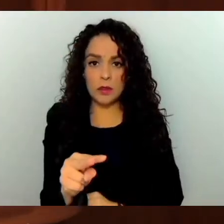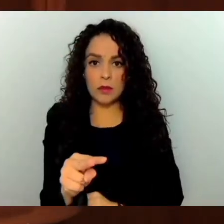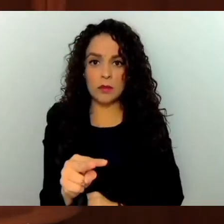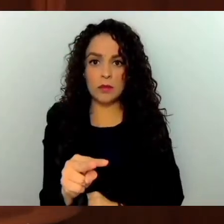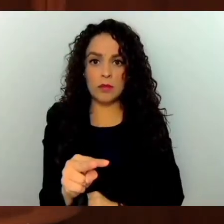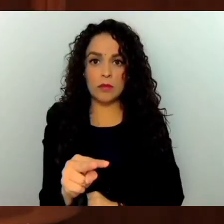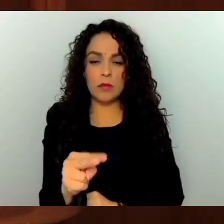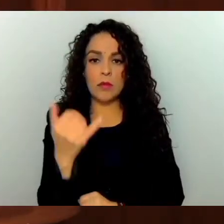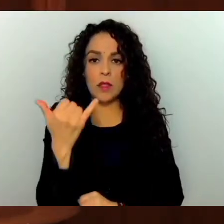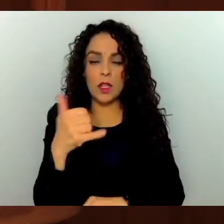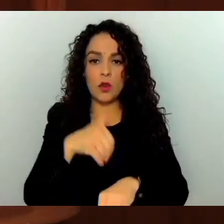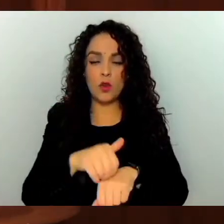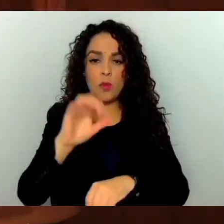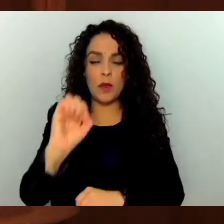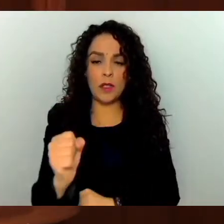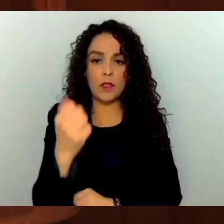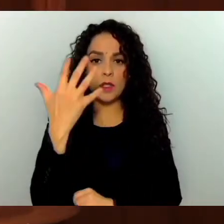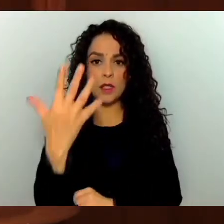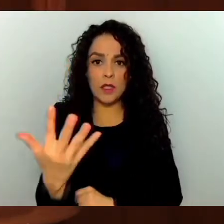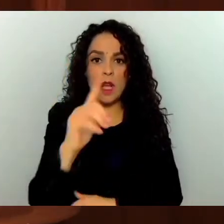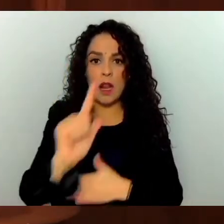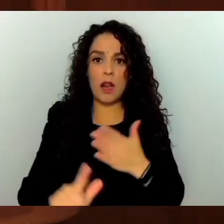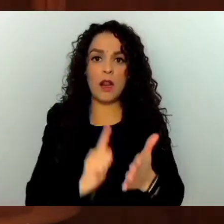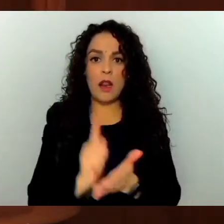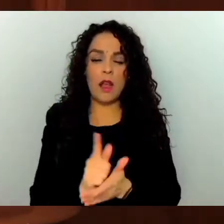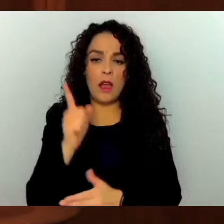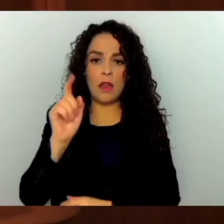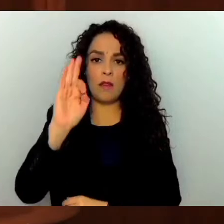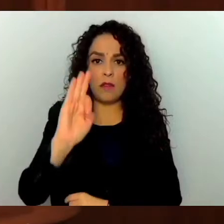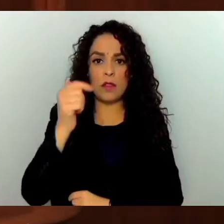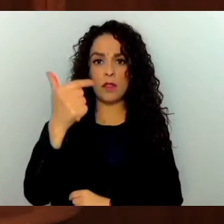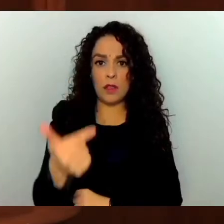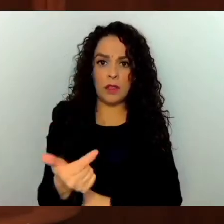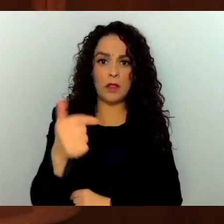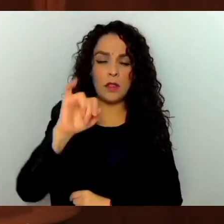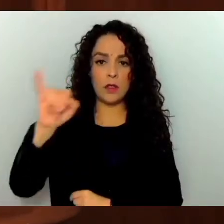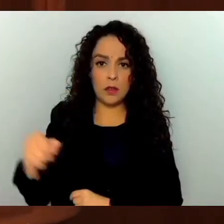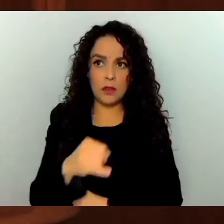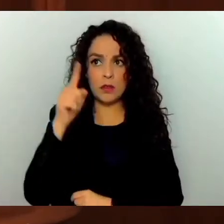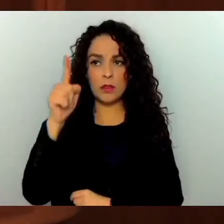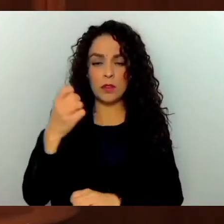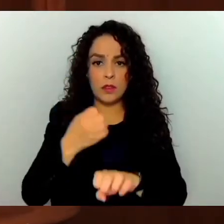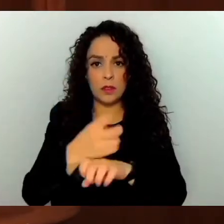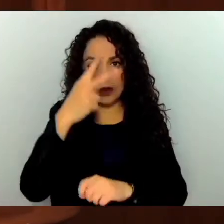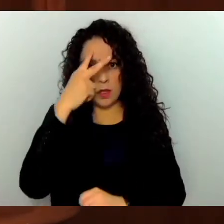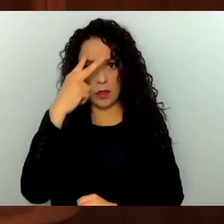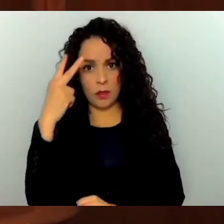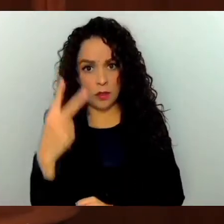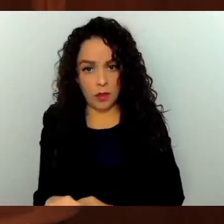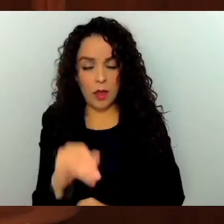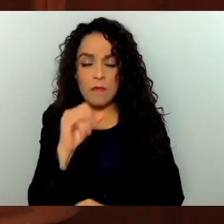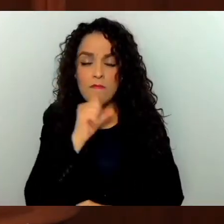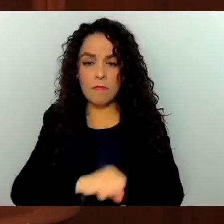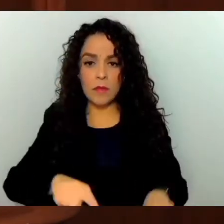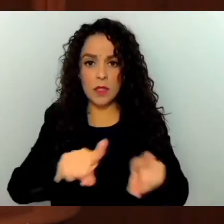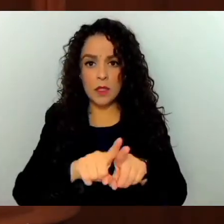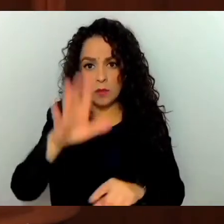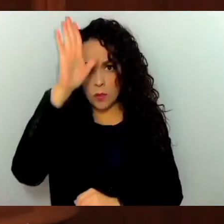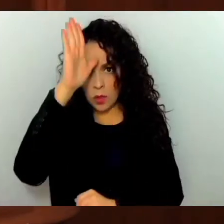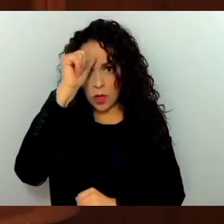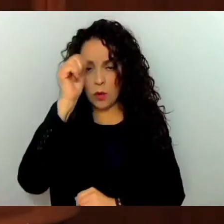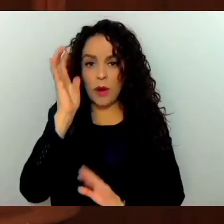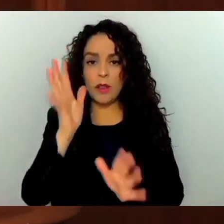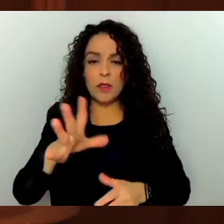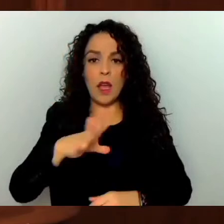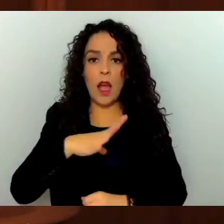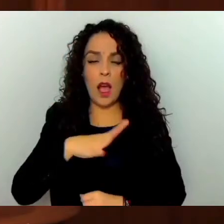65 de la Ley de la Fiscalía General de Justicia del Estado de México, así como del acuerdo por el que se establece